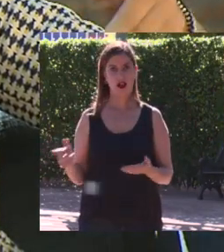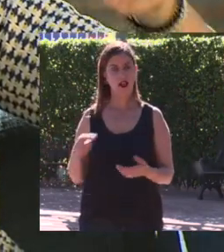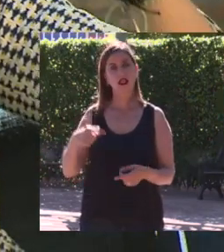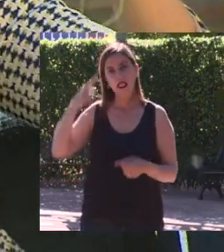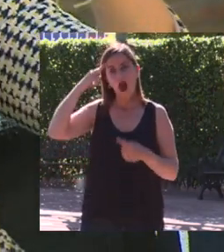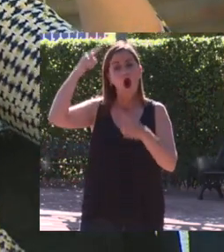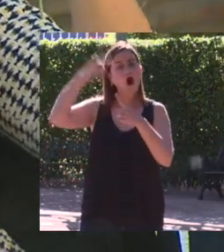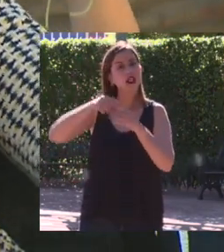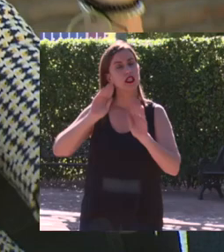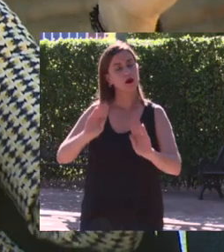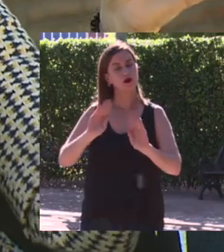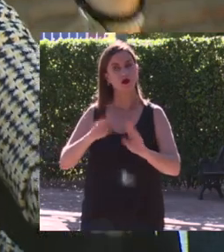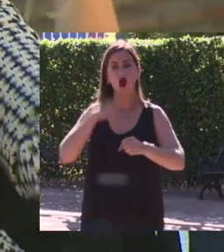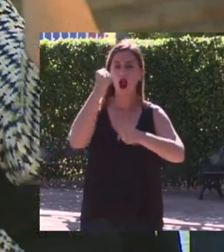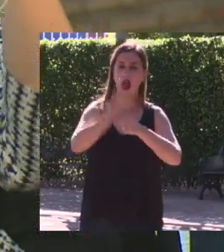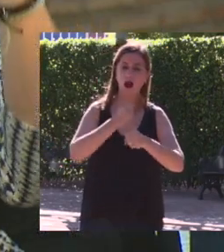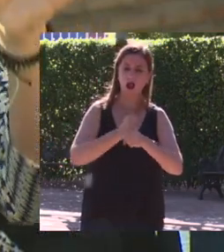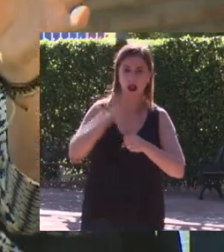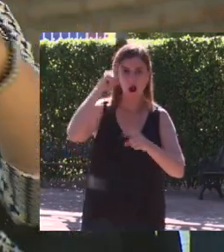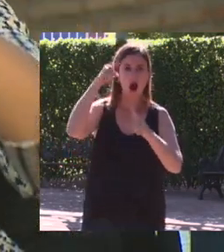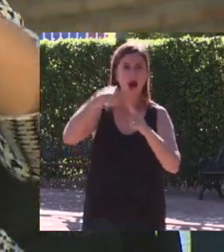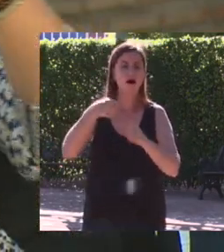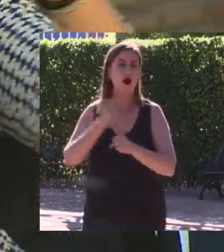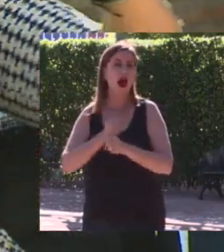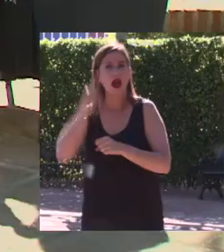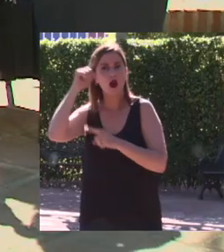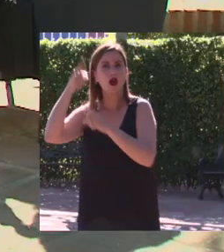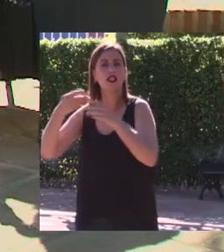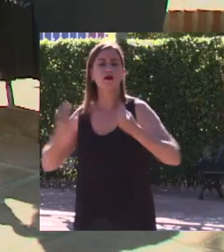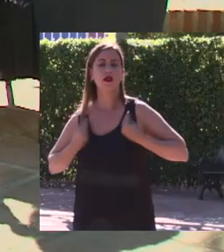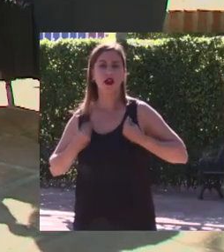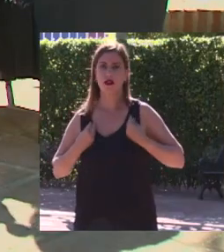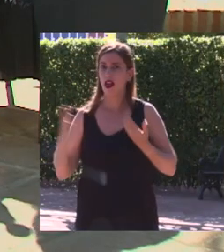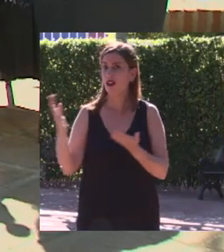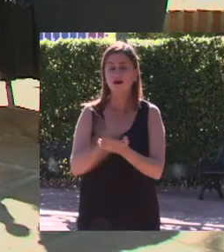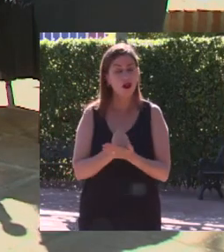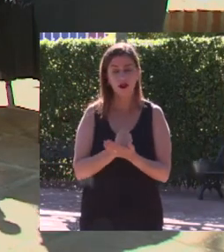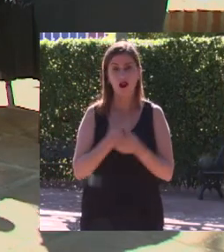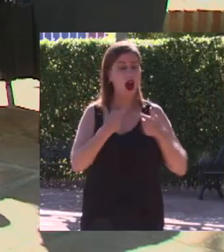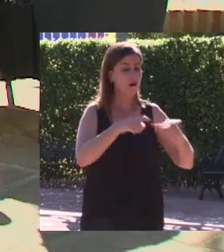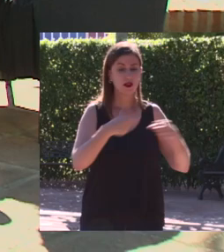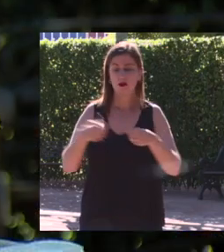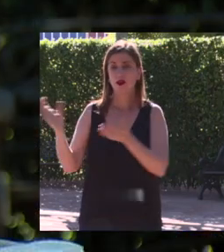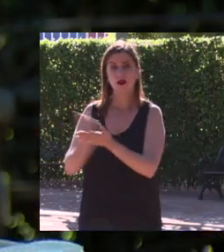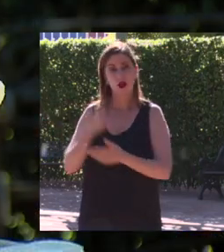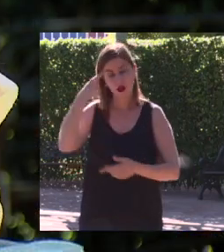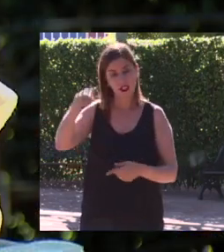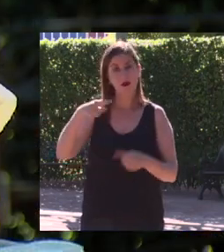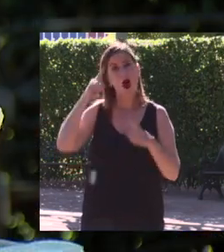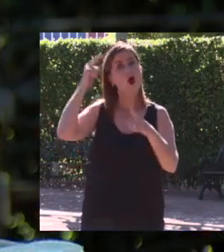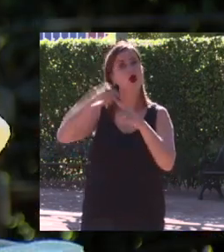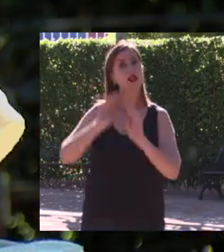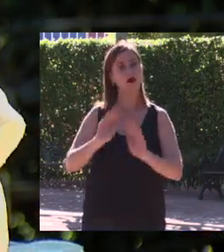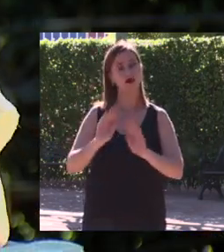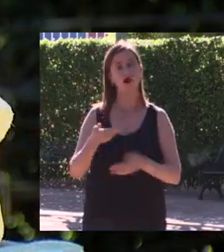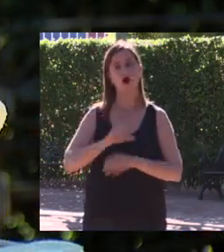conseguir tanto en el ámbito laboral en el ámbito personal en todos los ámbitos de la vida la formación en este contexto